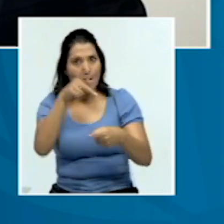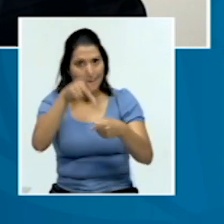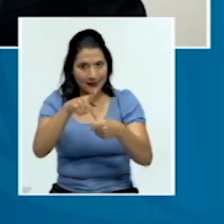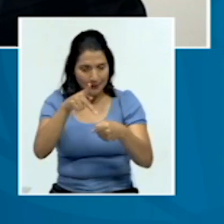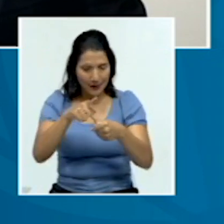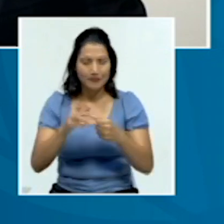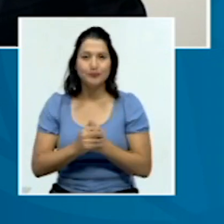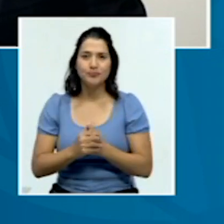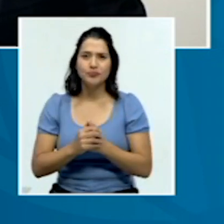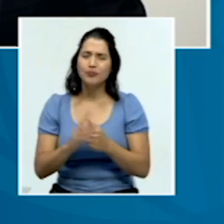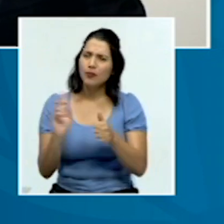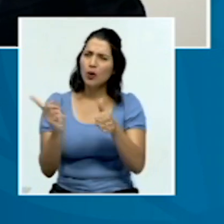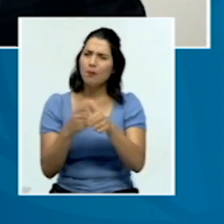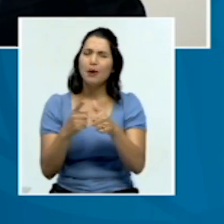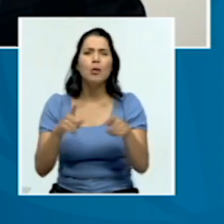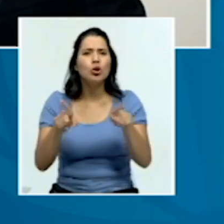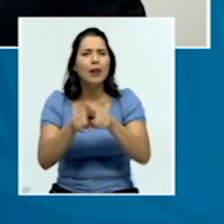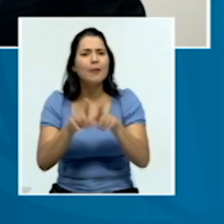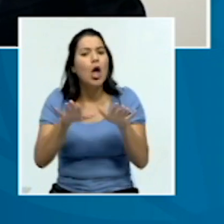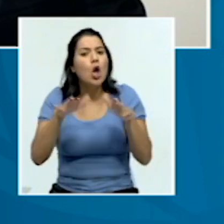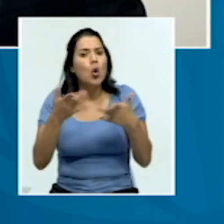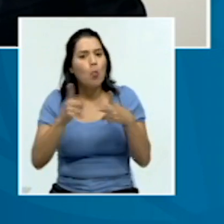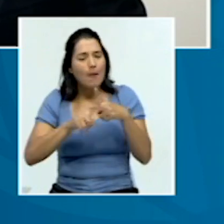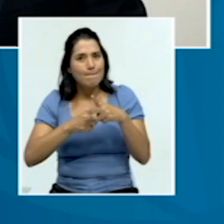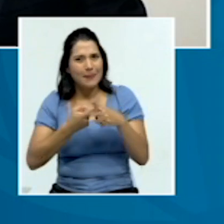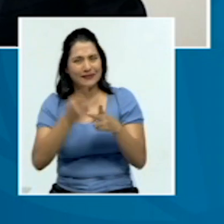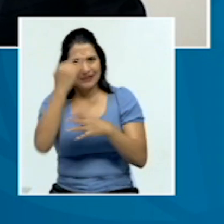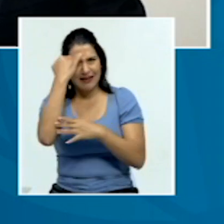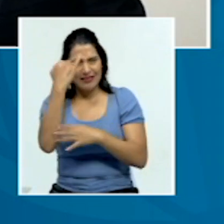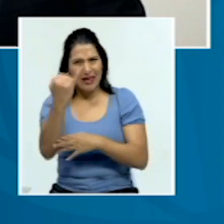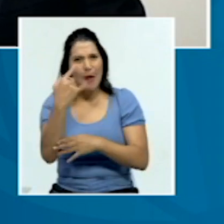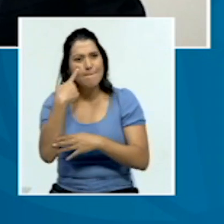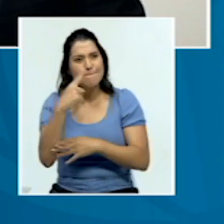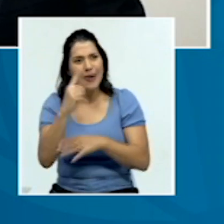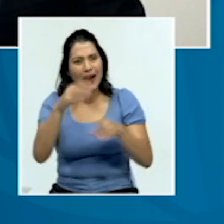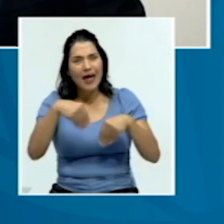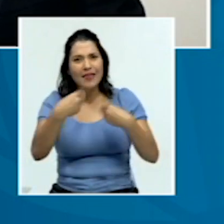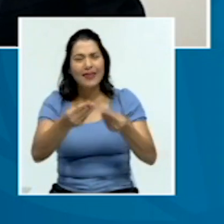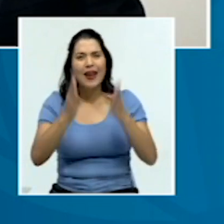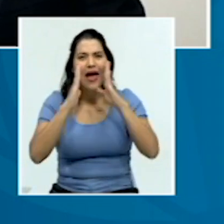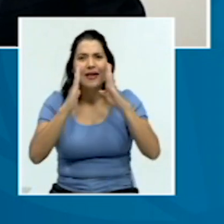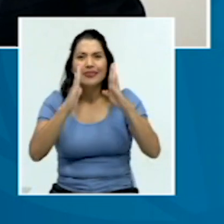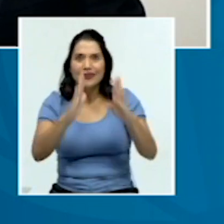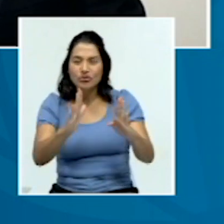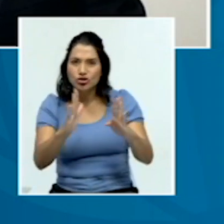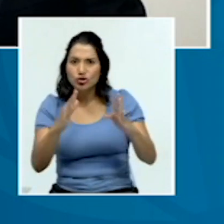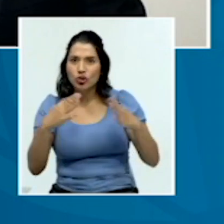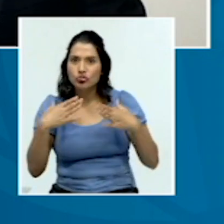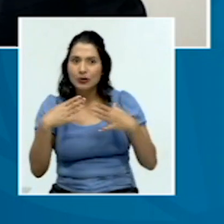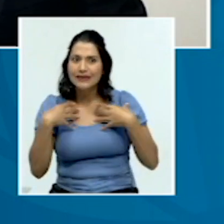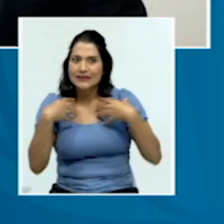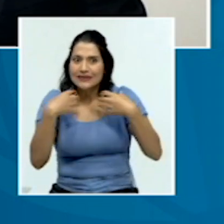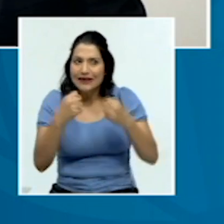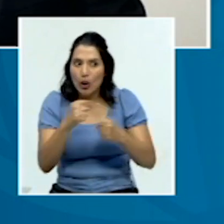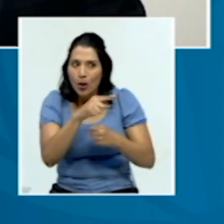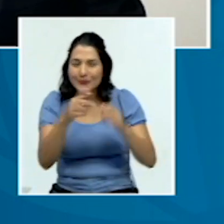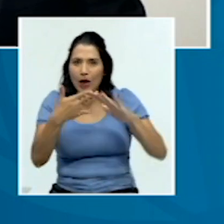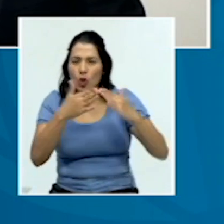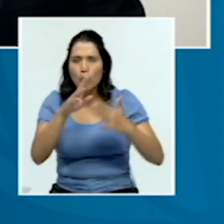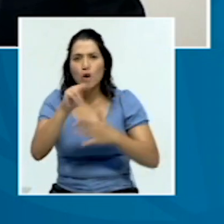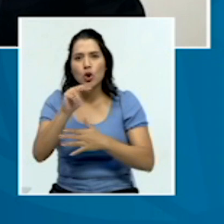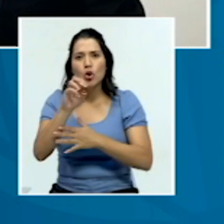Lo primero es también, ¿cómo nace esta idea de llevar atención médica a la comunidad Nove? ¿Qué hace la